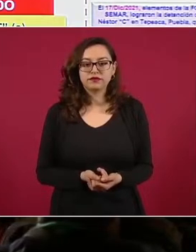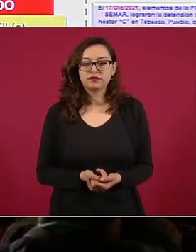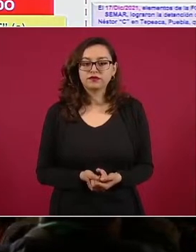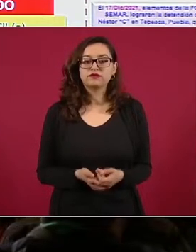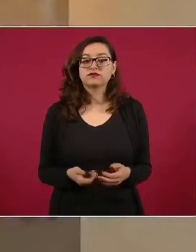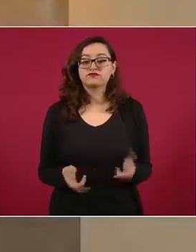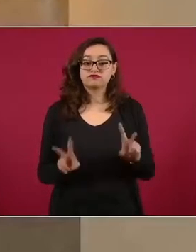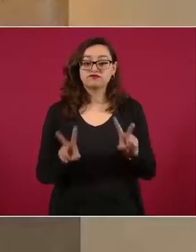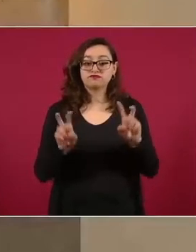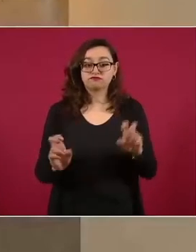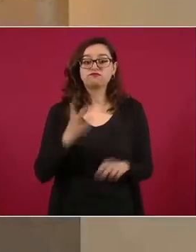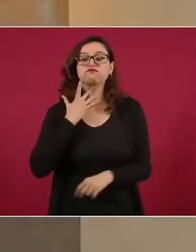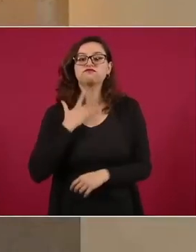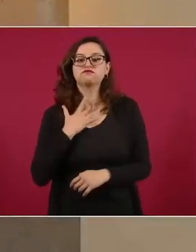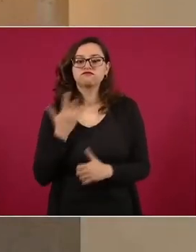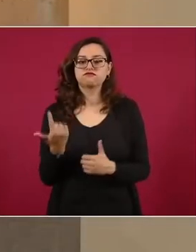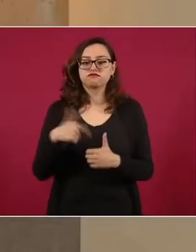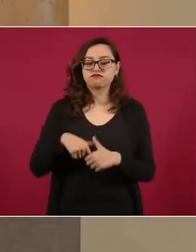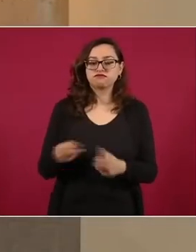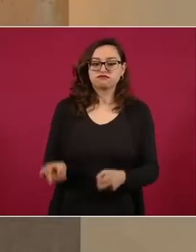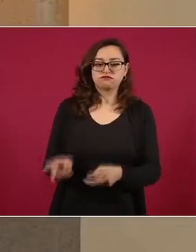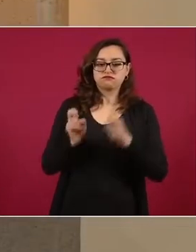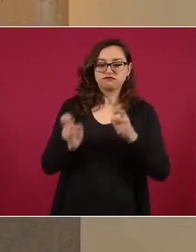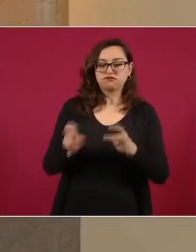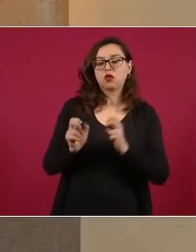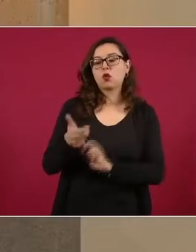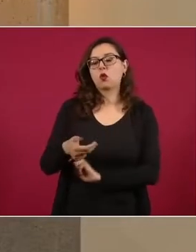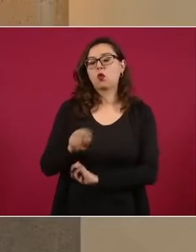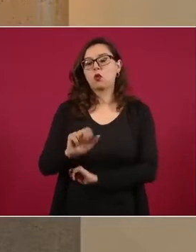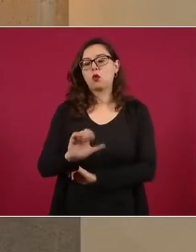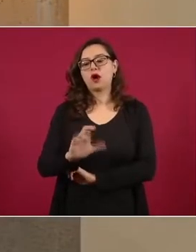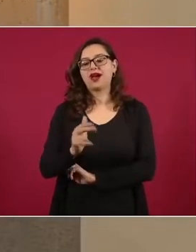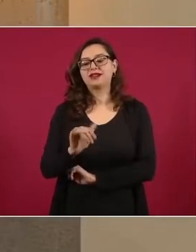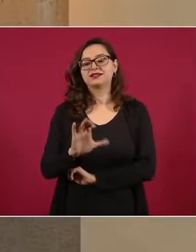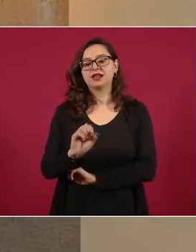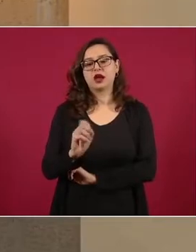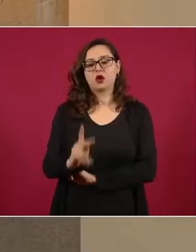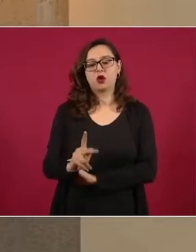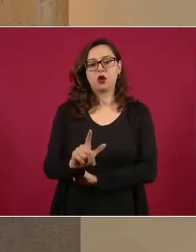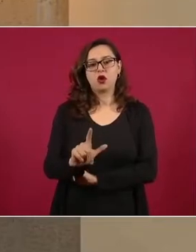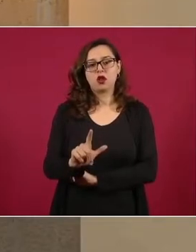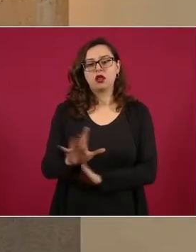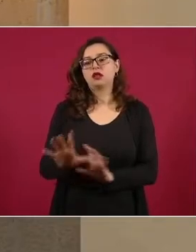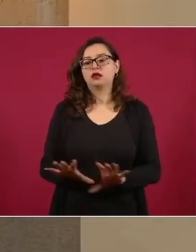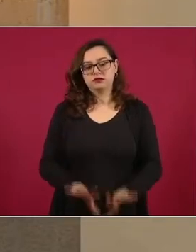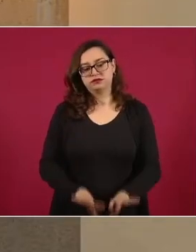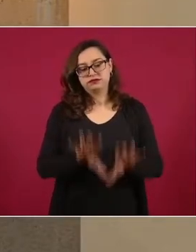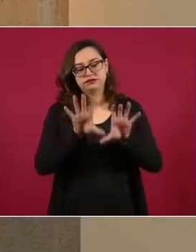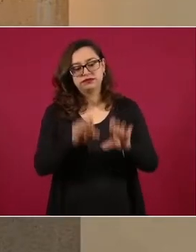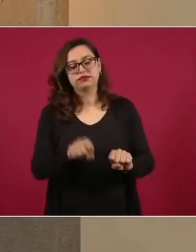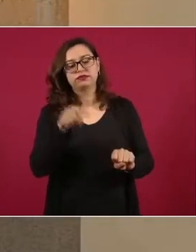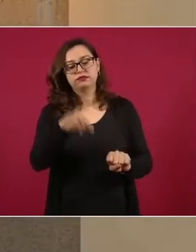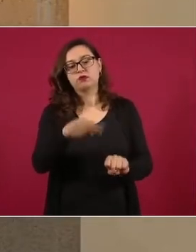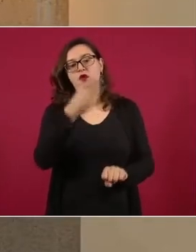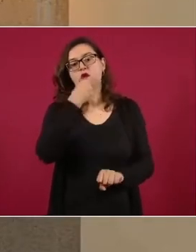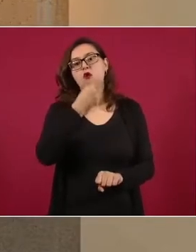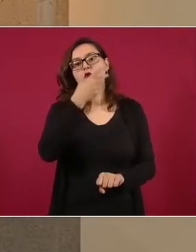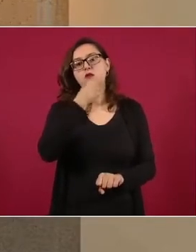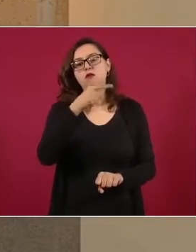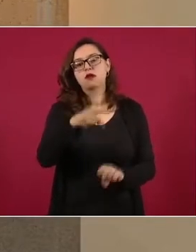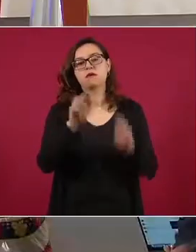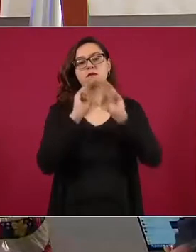hidrocarburos, conocido como huachicol, fue detenido un presunto operador del grupo criminal Sangre Nueva Z.